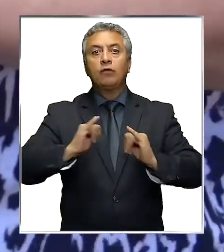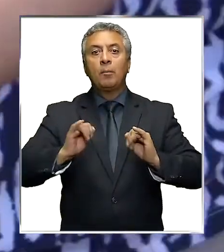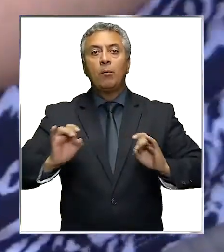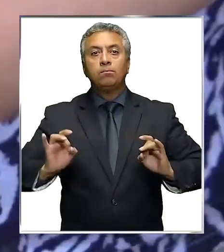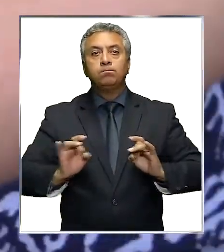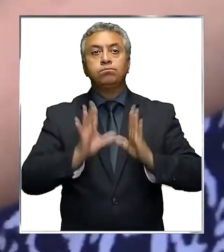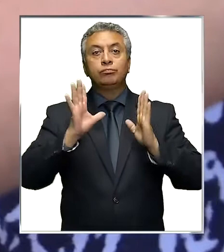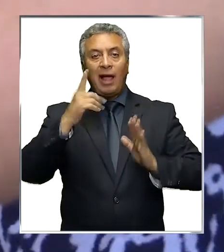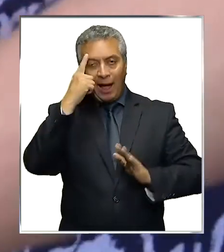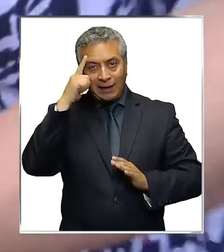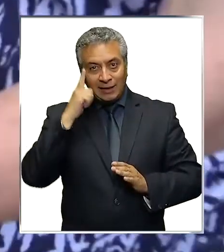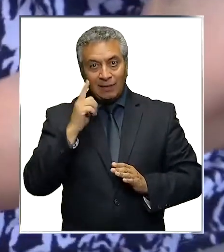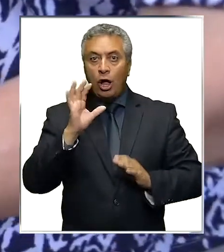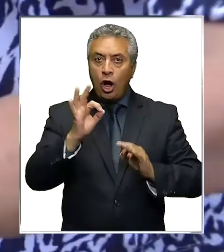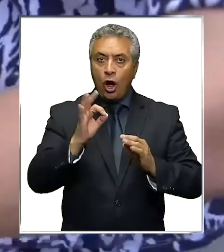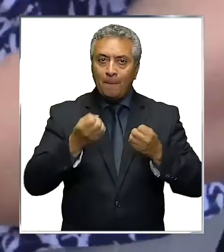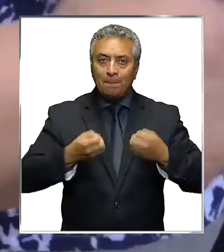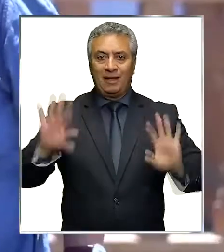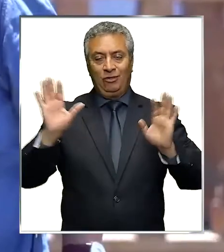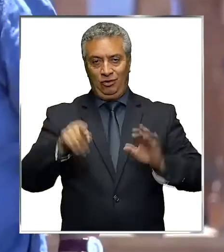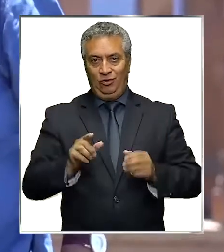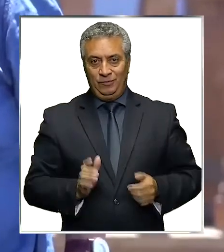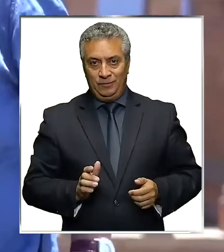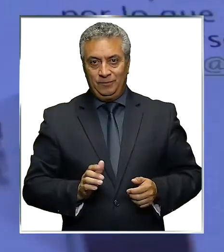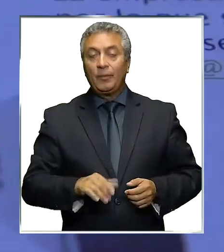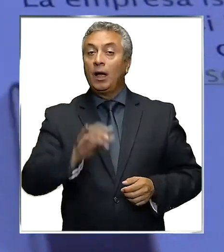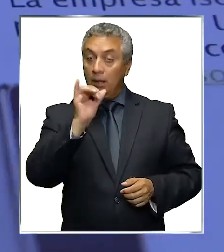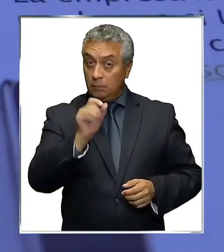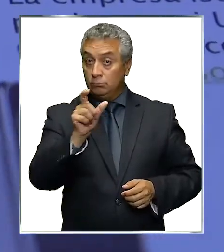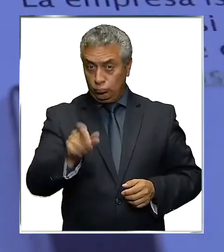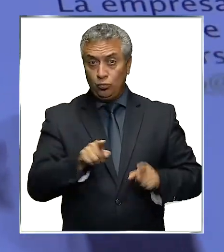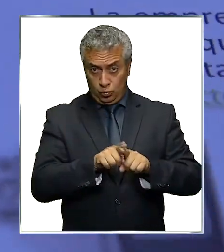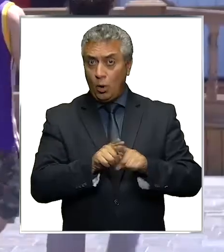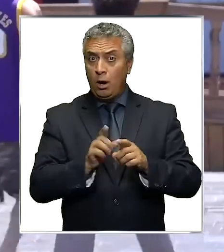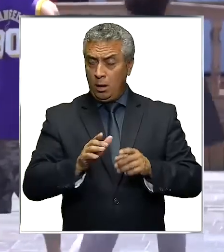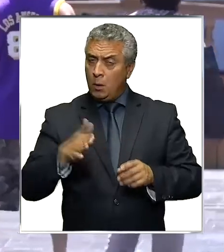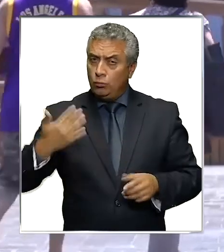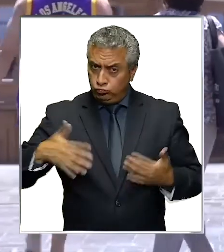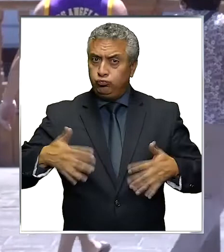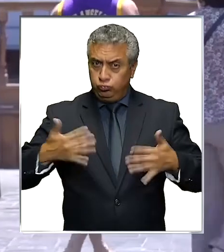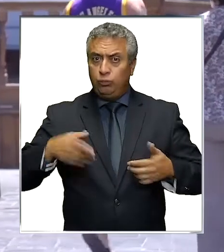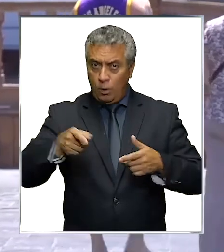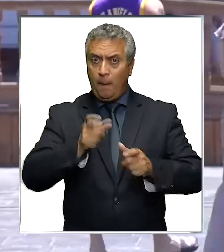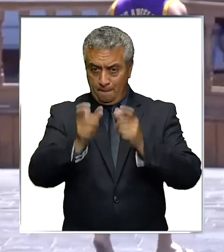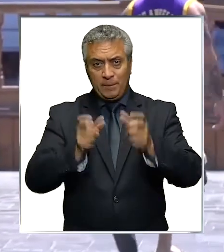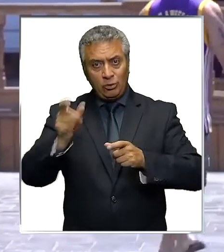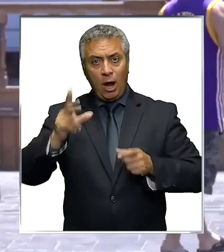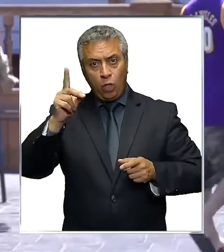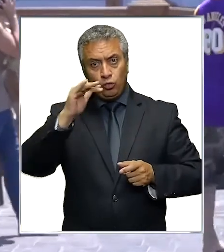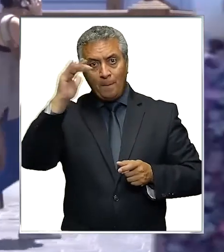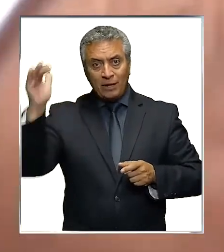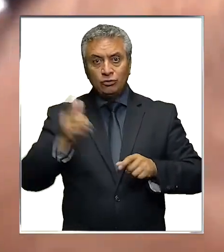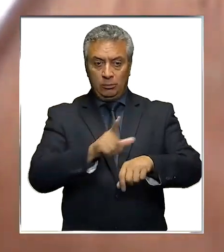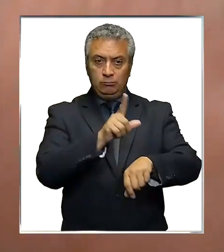entregar información importante al momento de un accidente o extravío en lugares públicos. Ha causado un gran impacto en los adultos